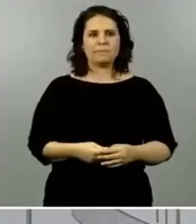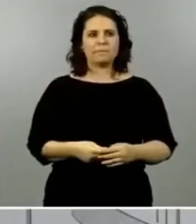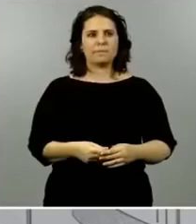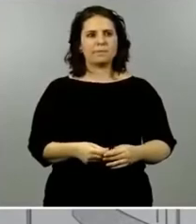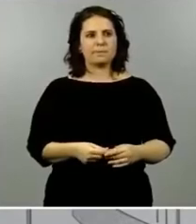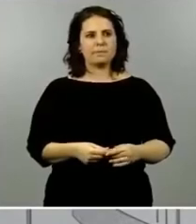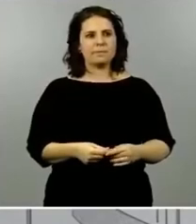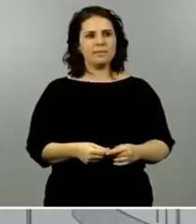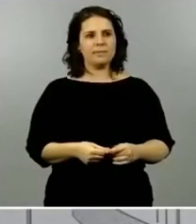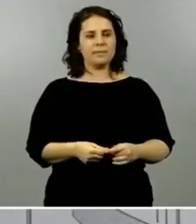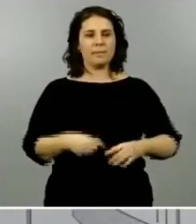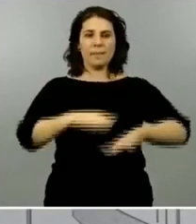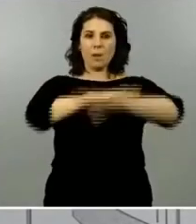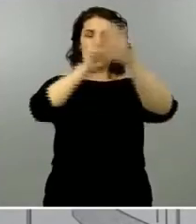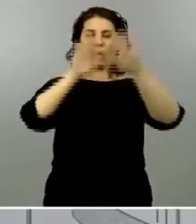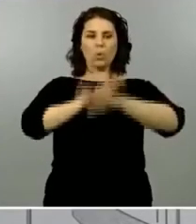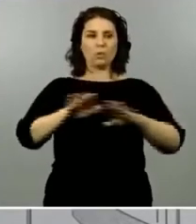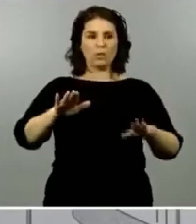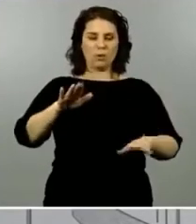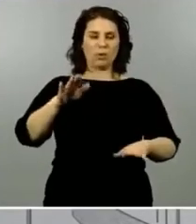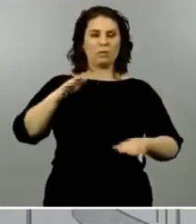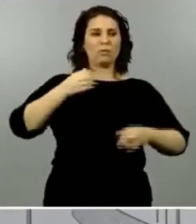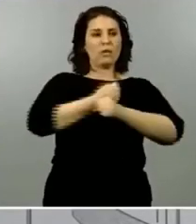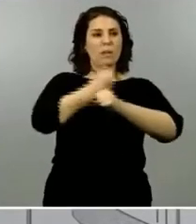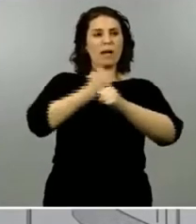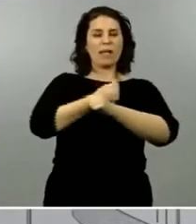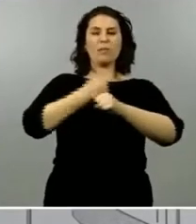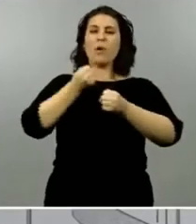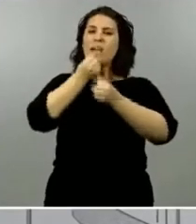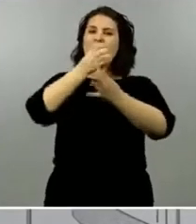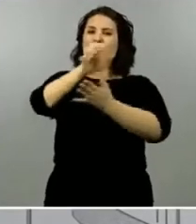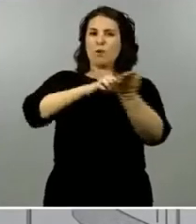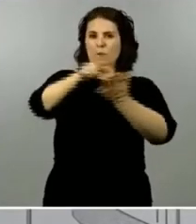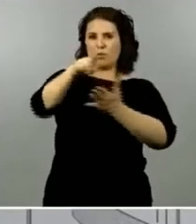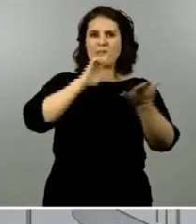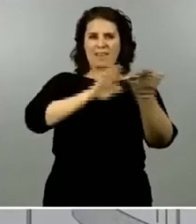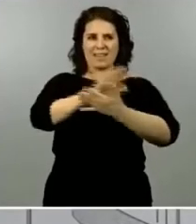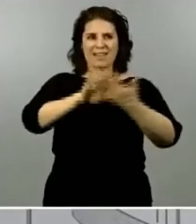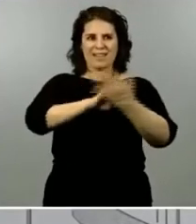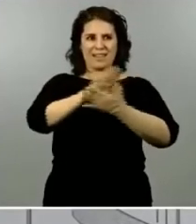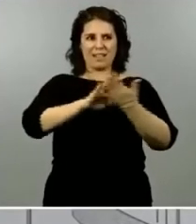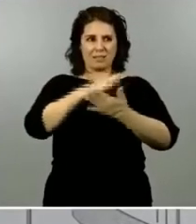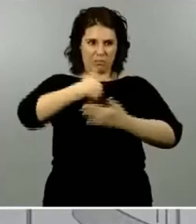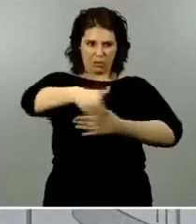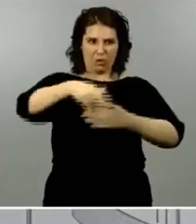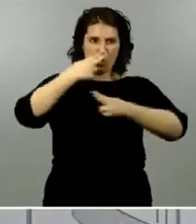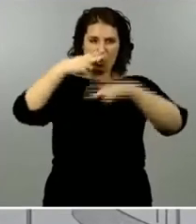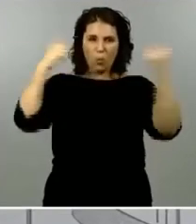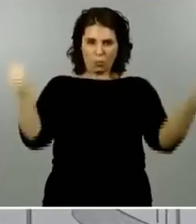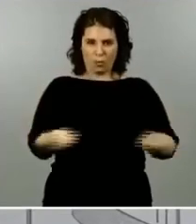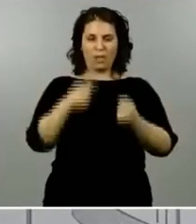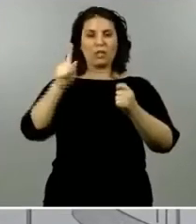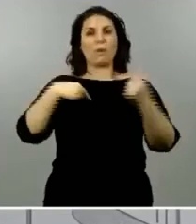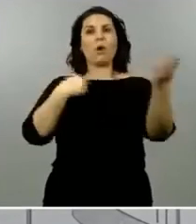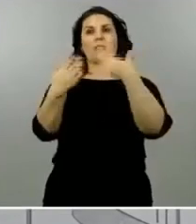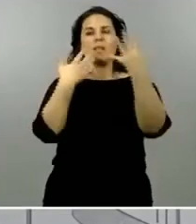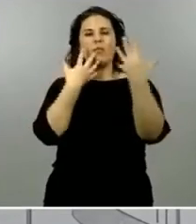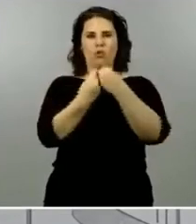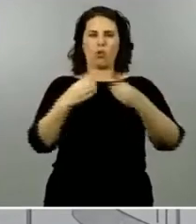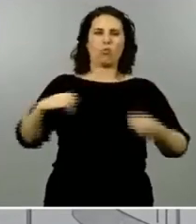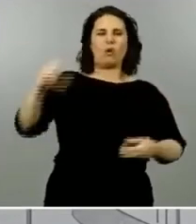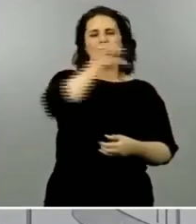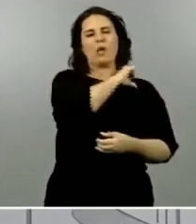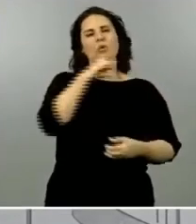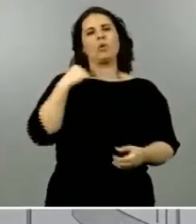en ese informe al cual usted hacía referencia se hará público estamos también en conversaciones con las comunidades autónomas para saber algunos